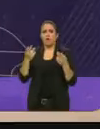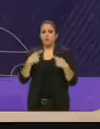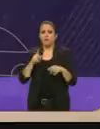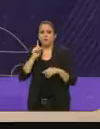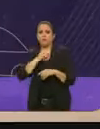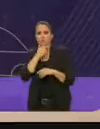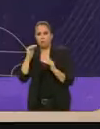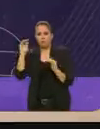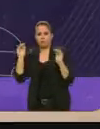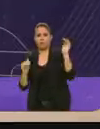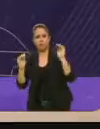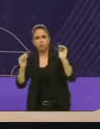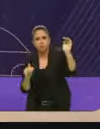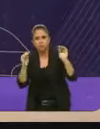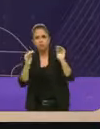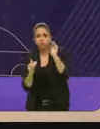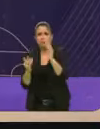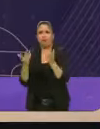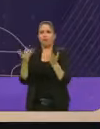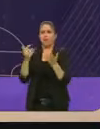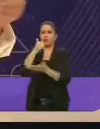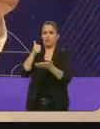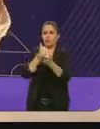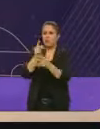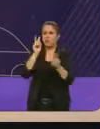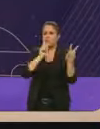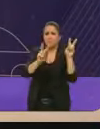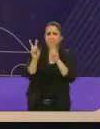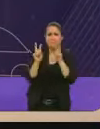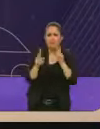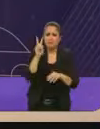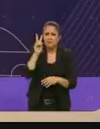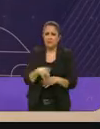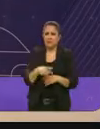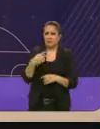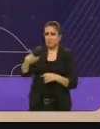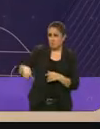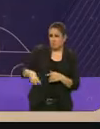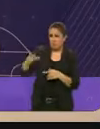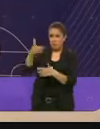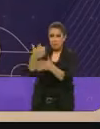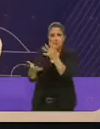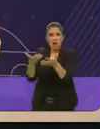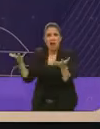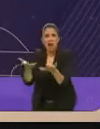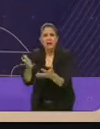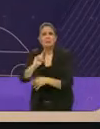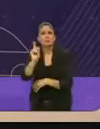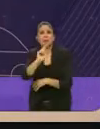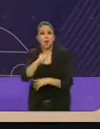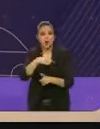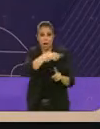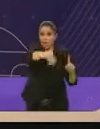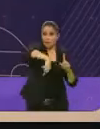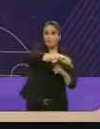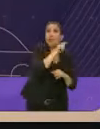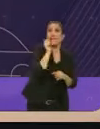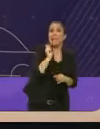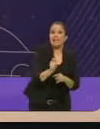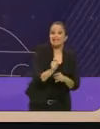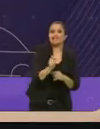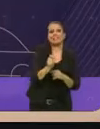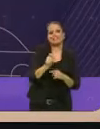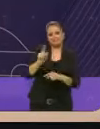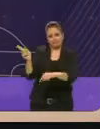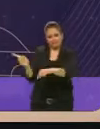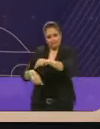existiendo en la ciudad pues no son resultados de un gobierno, más bien lo que hicimos nosotros fue combatir